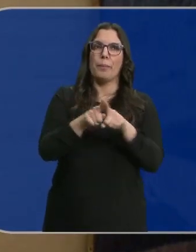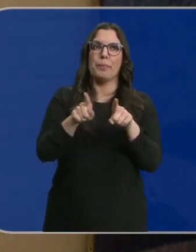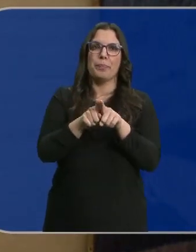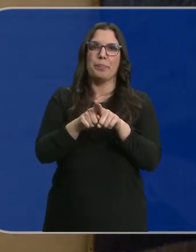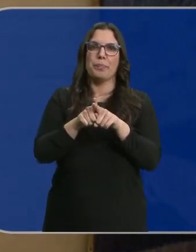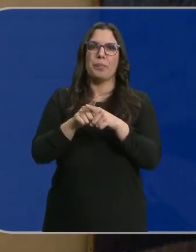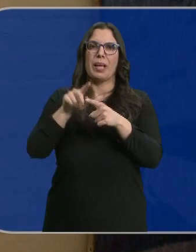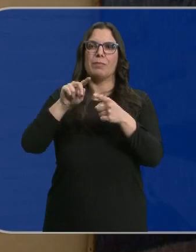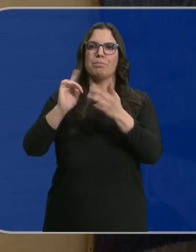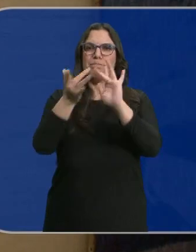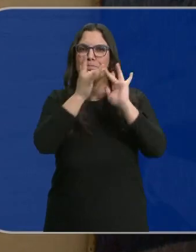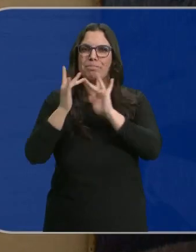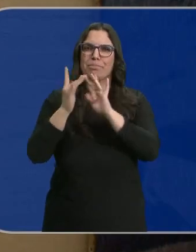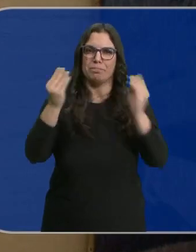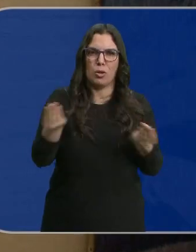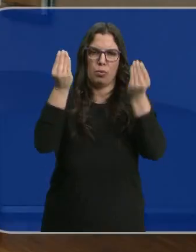encuentro.